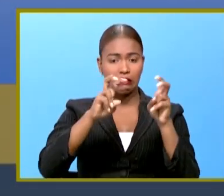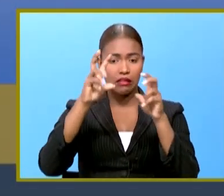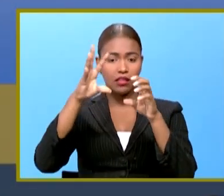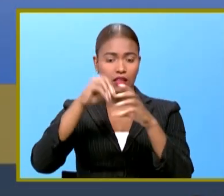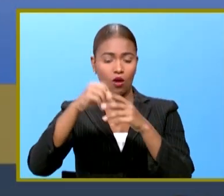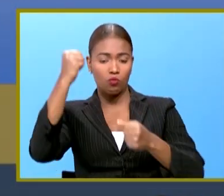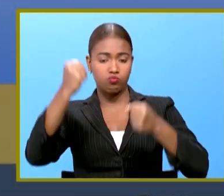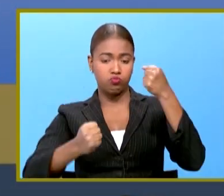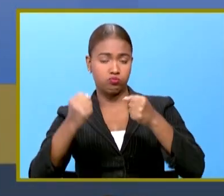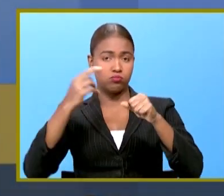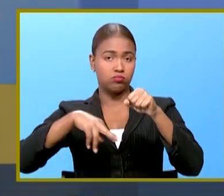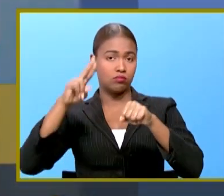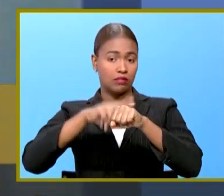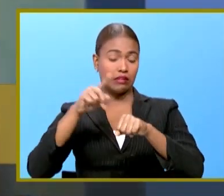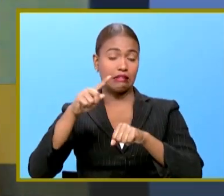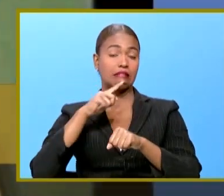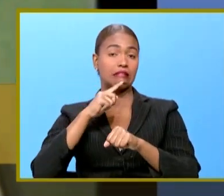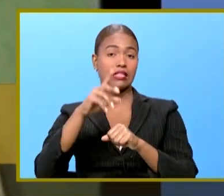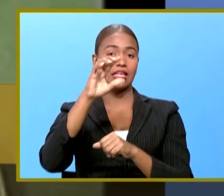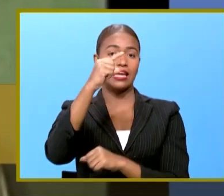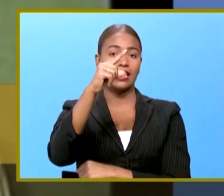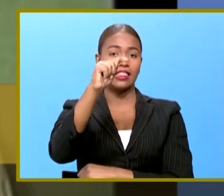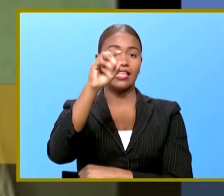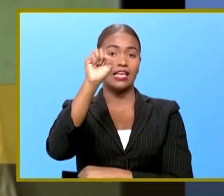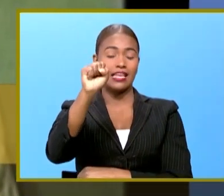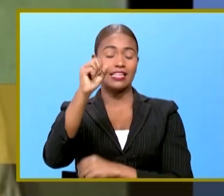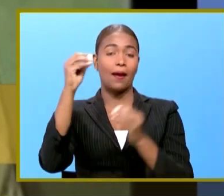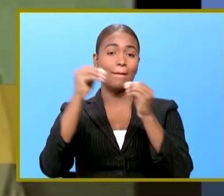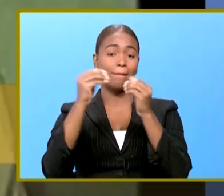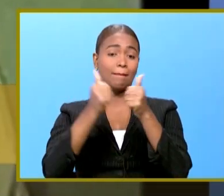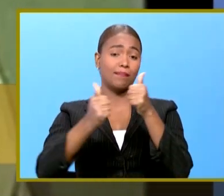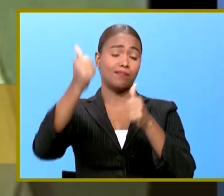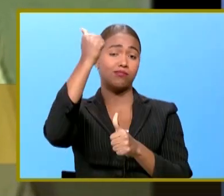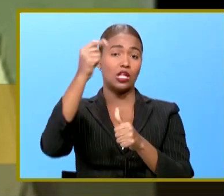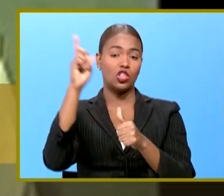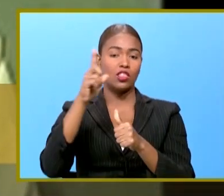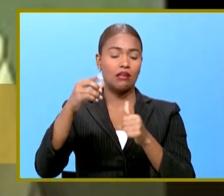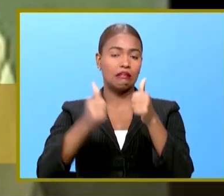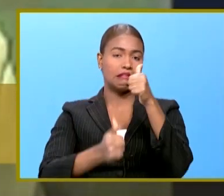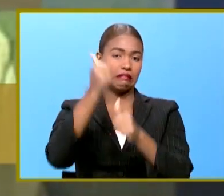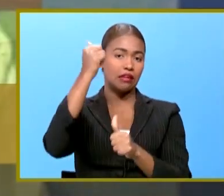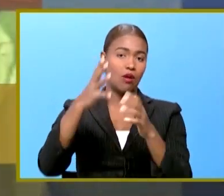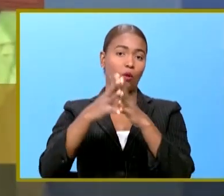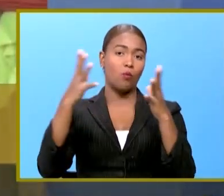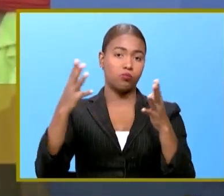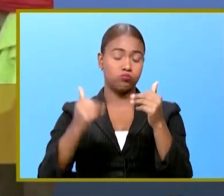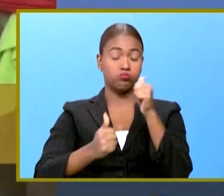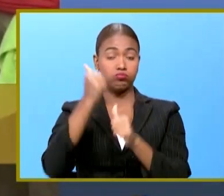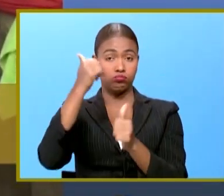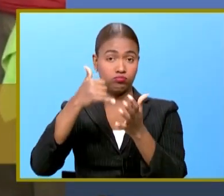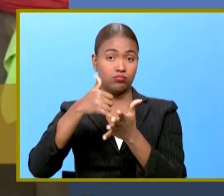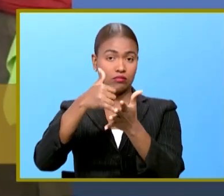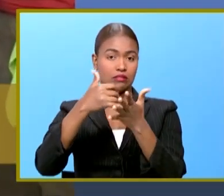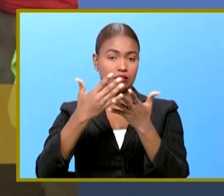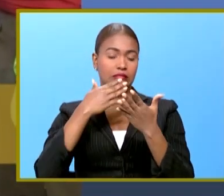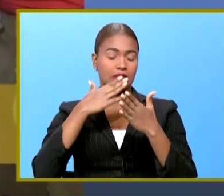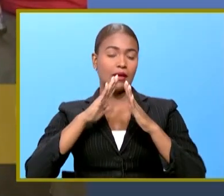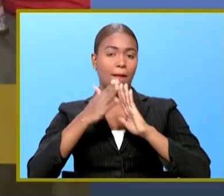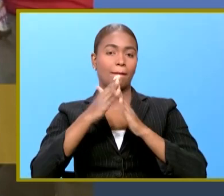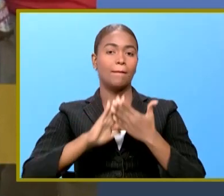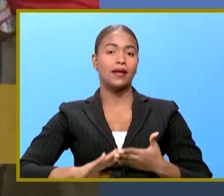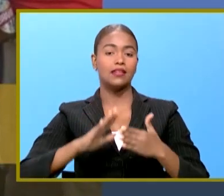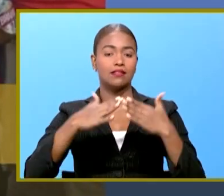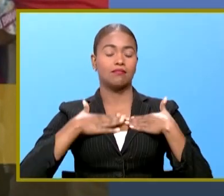automovilismo nacional siendo la GTS la de más alto nivel donde logró grandes lauros paz al alma de